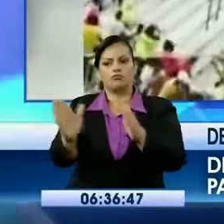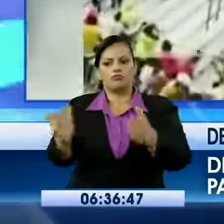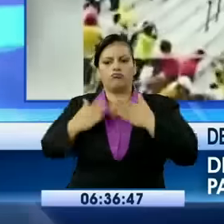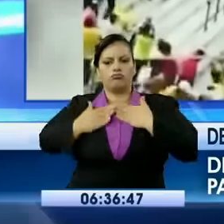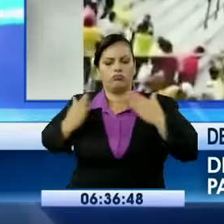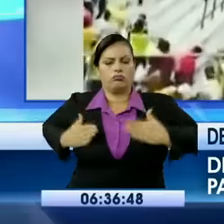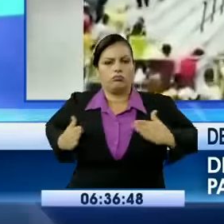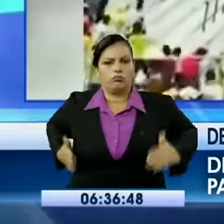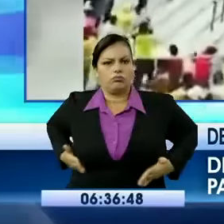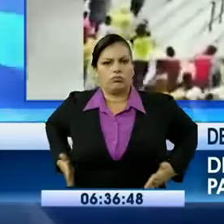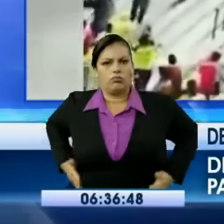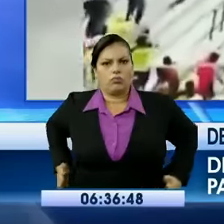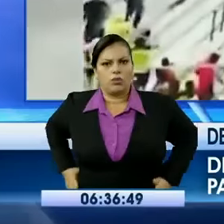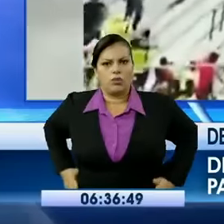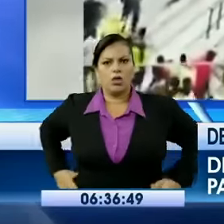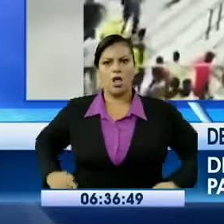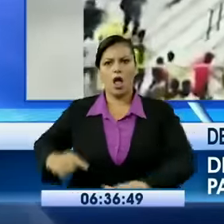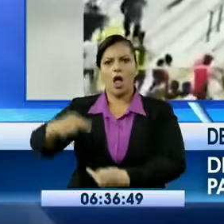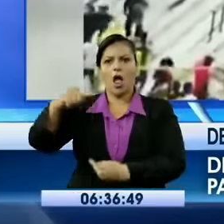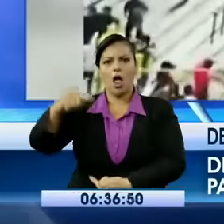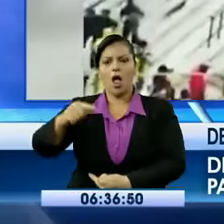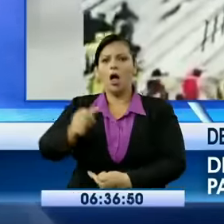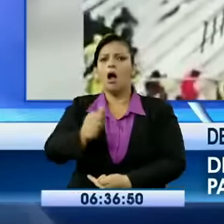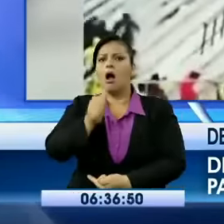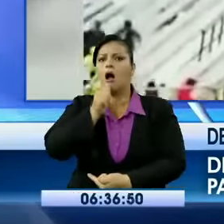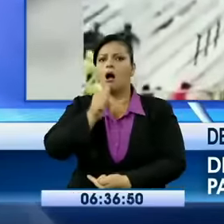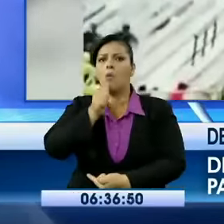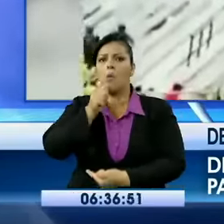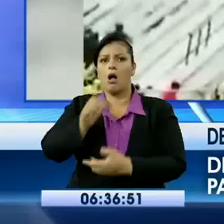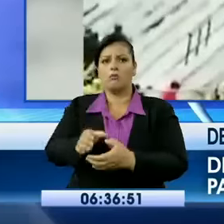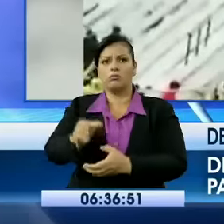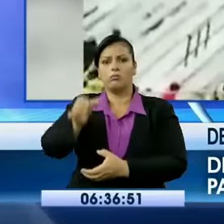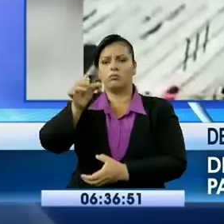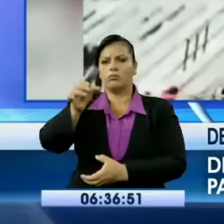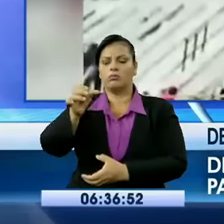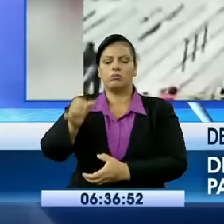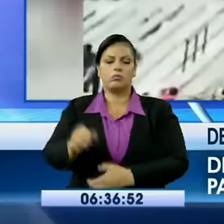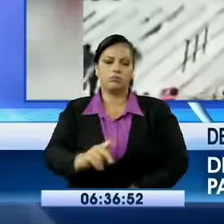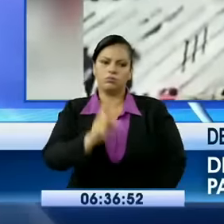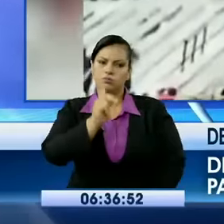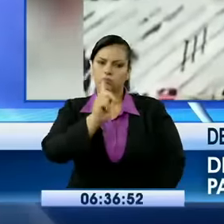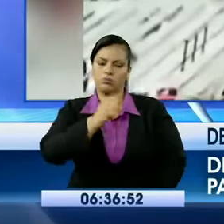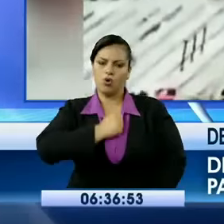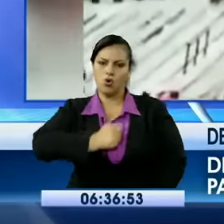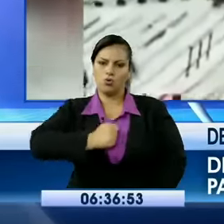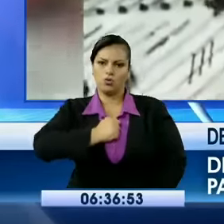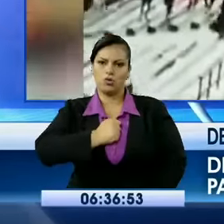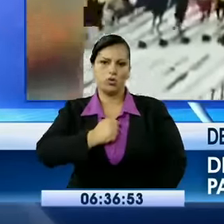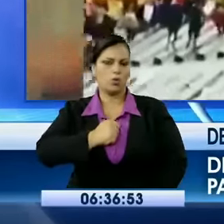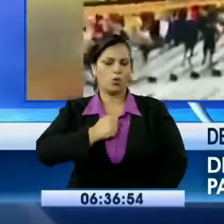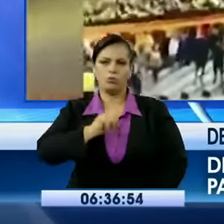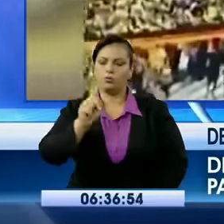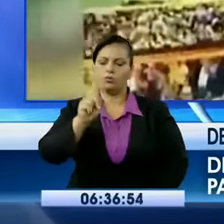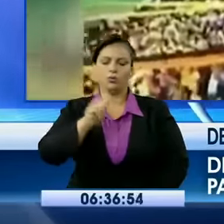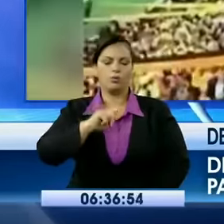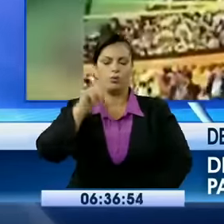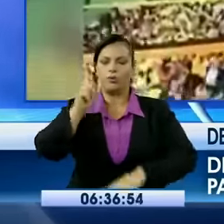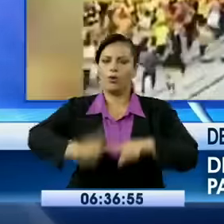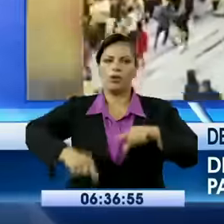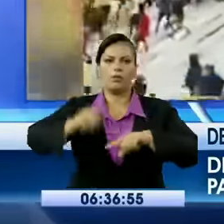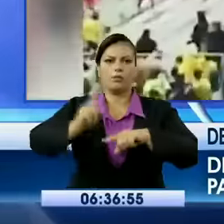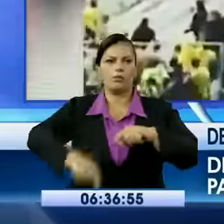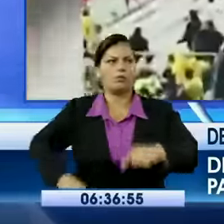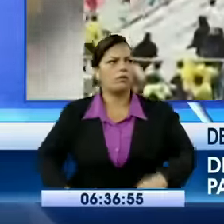horas hablando porque es hora y media el partido, ellos están una hora antes y una hora después. Entonces, no les permiten, ¿no? Se quejan los